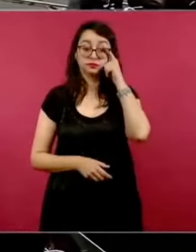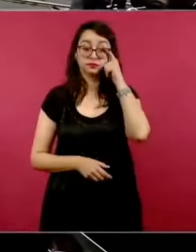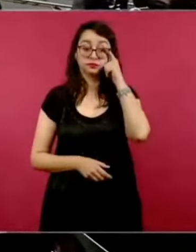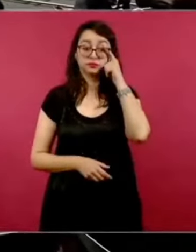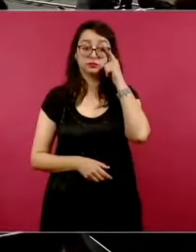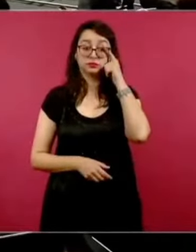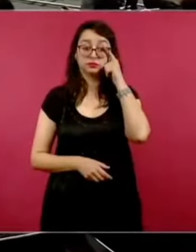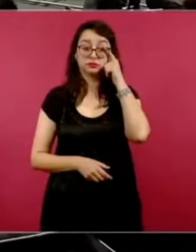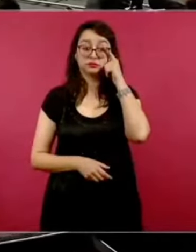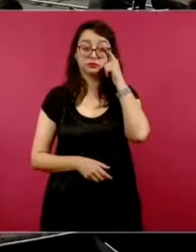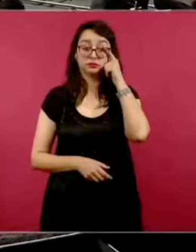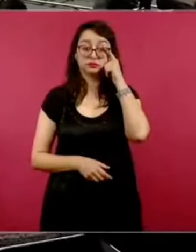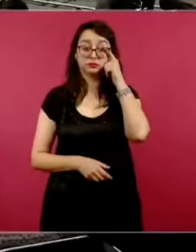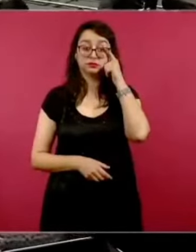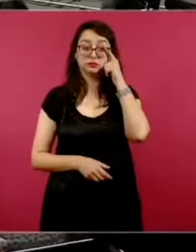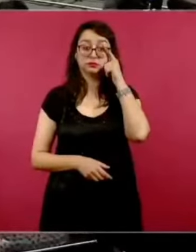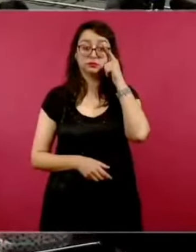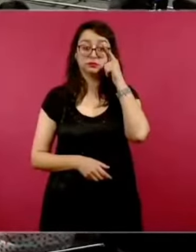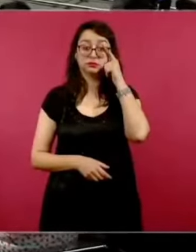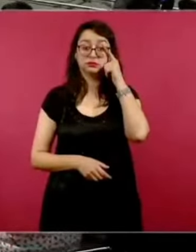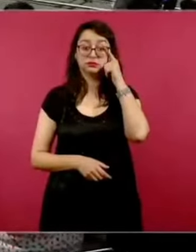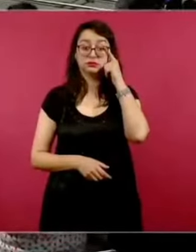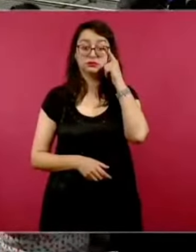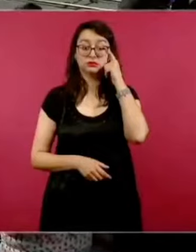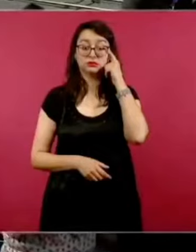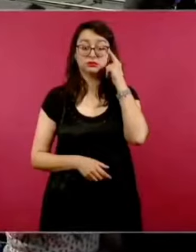.5. Ahí está. 16